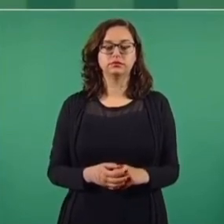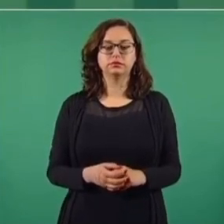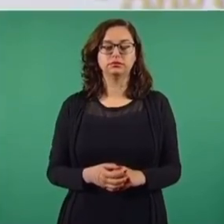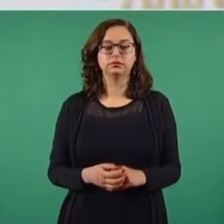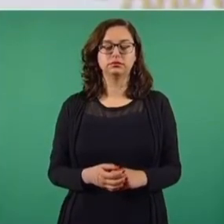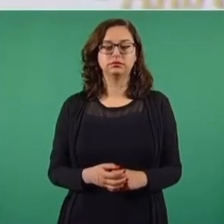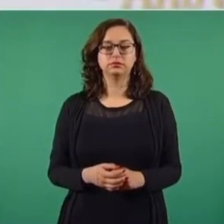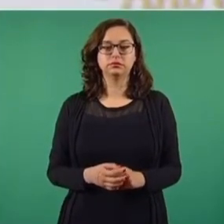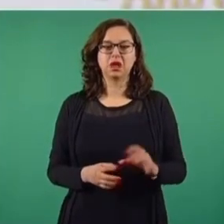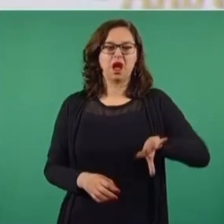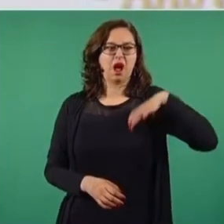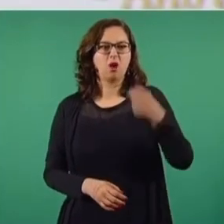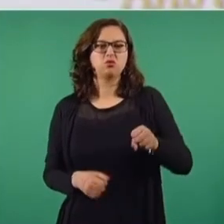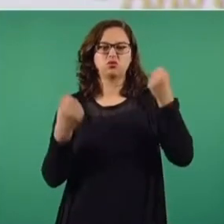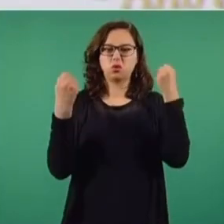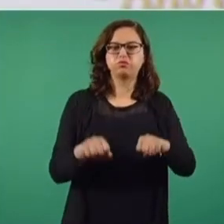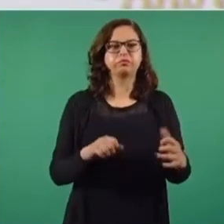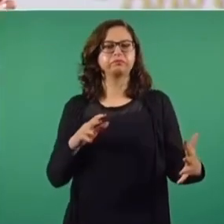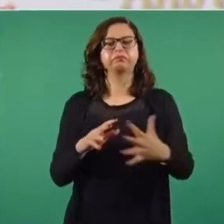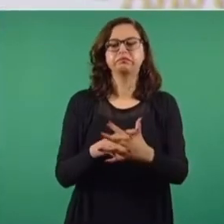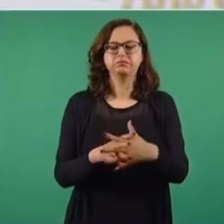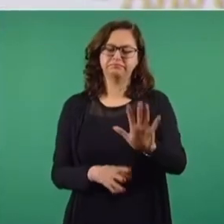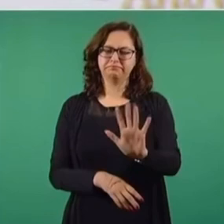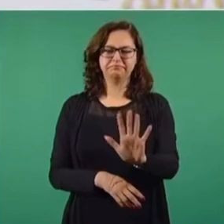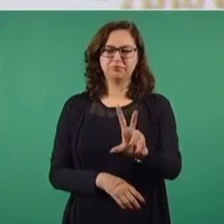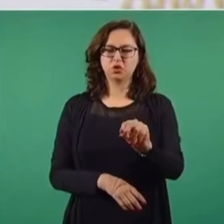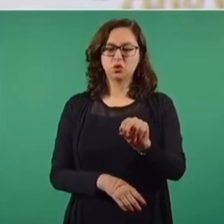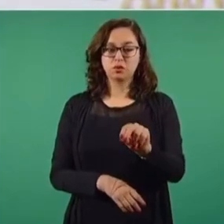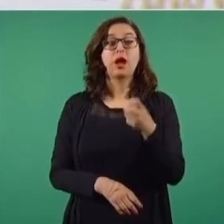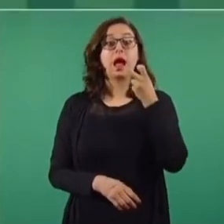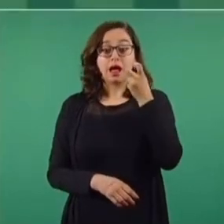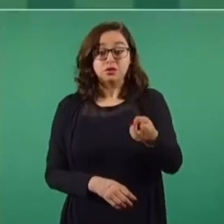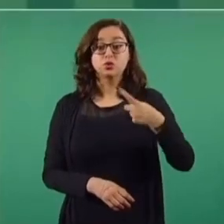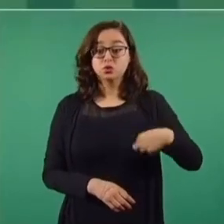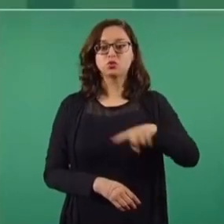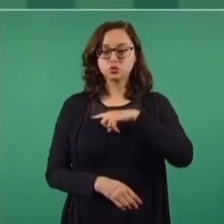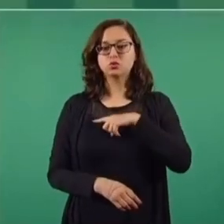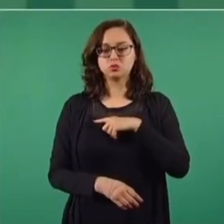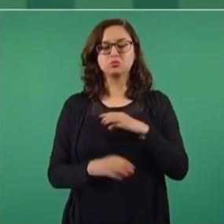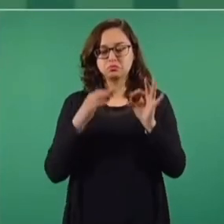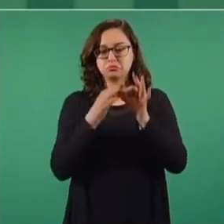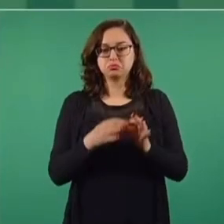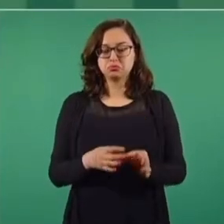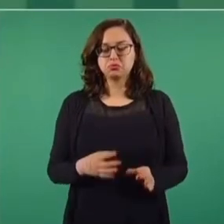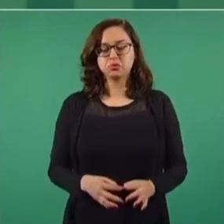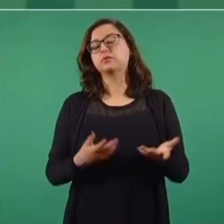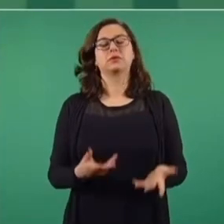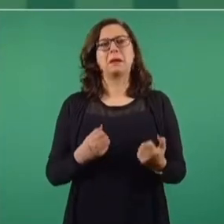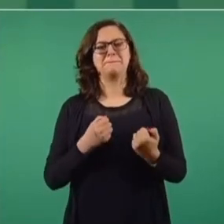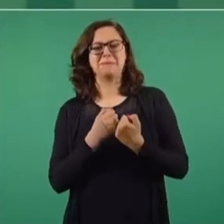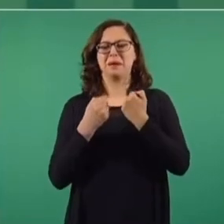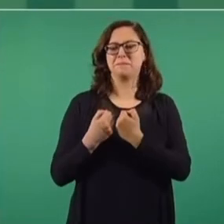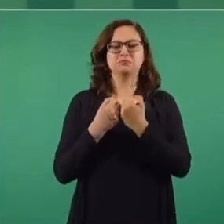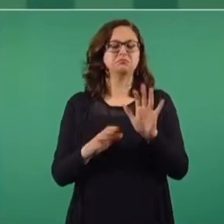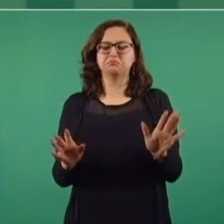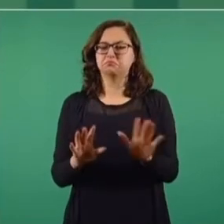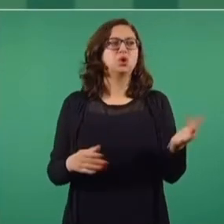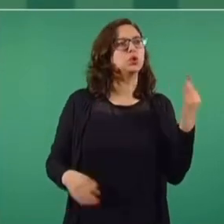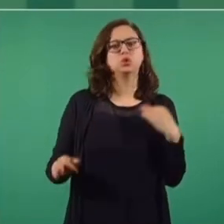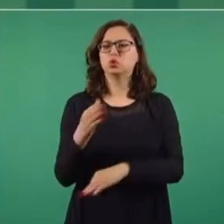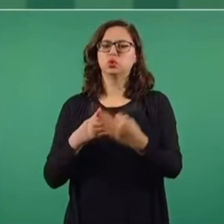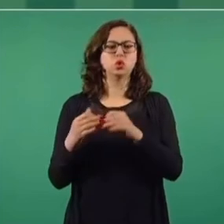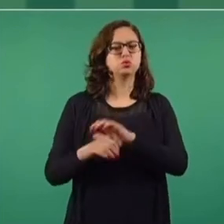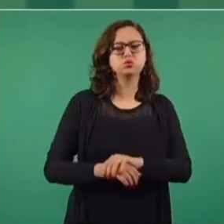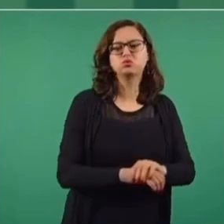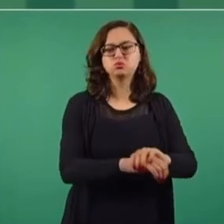de la fuerza. Entonces, a partir de ahí actuamos, esa es nuestra política exterior. Entonces, por eso invitamos a todos. México